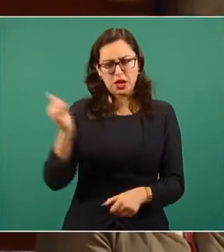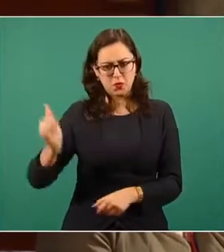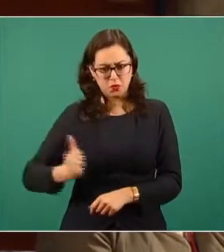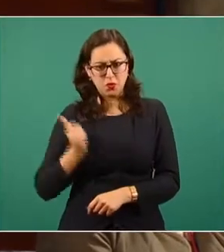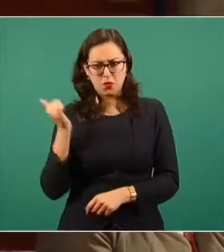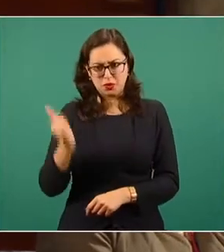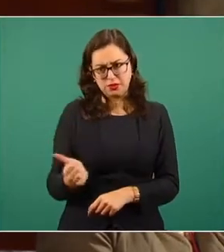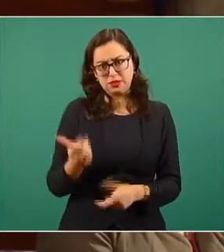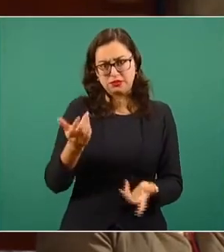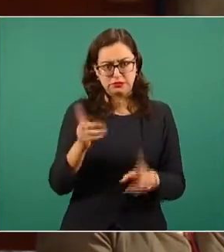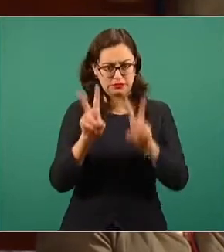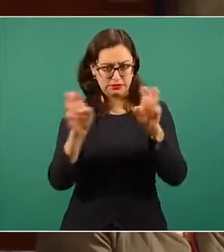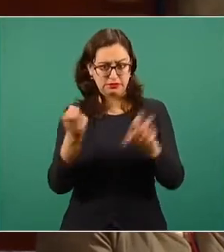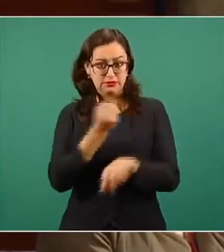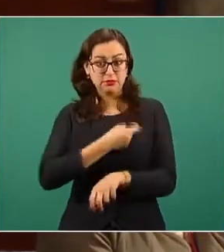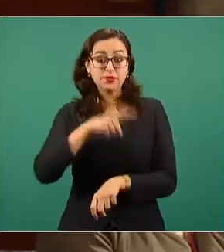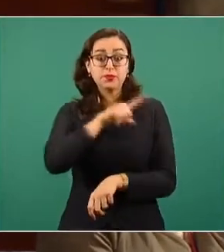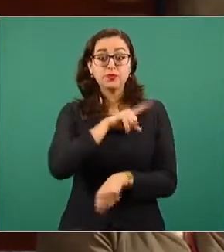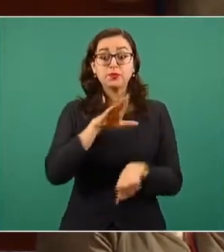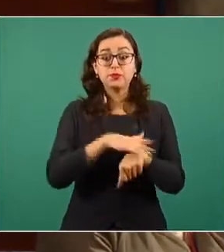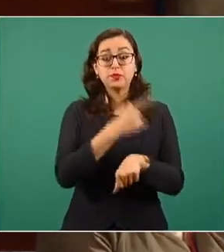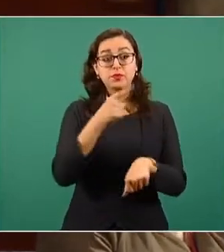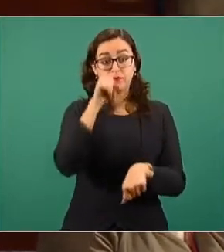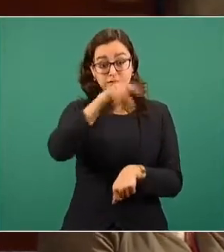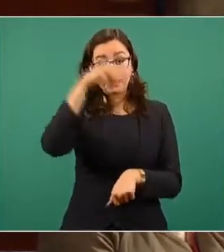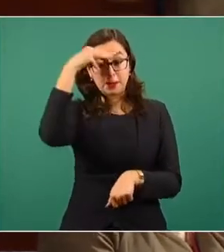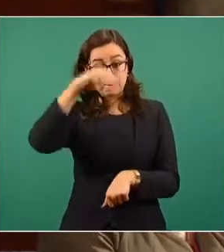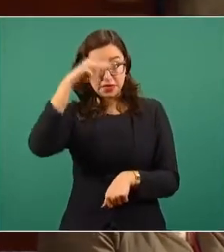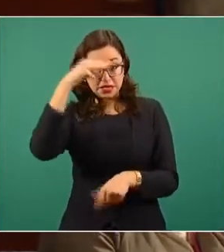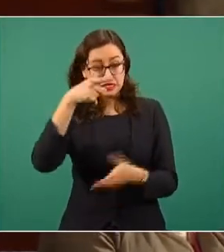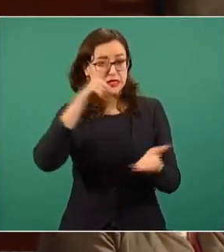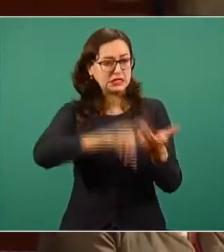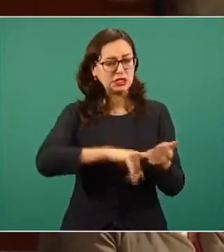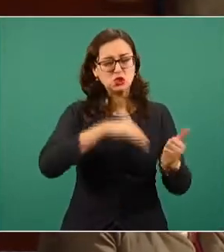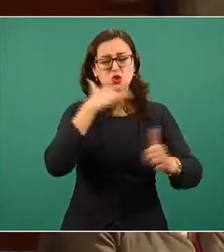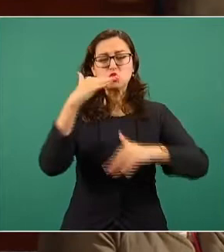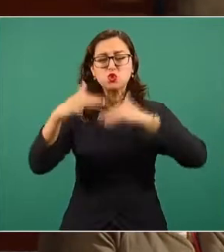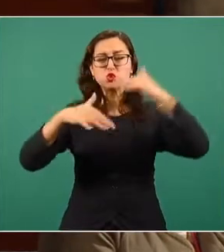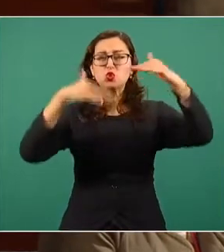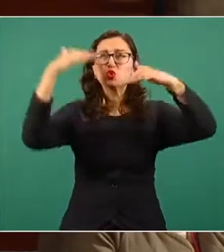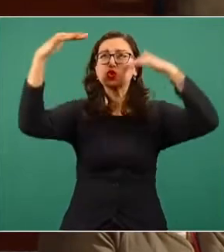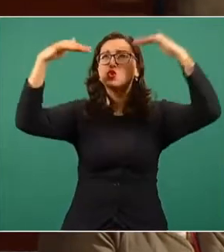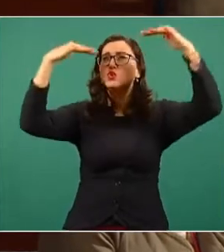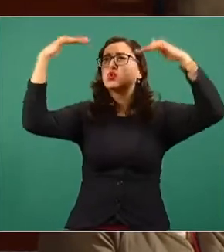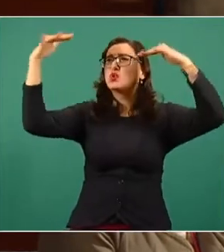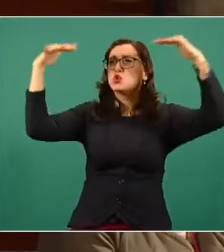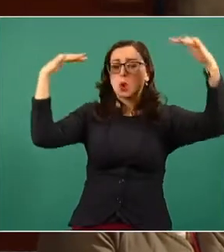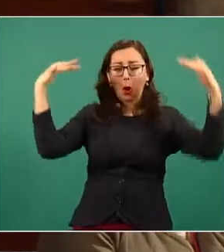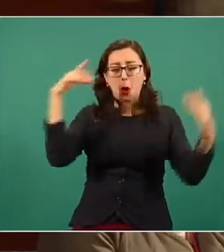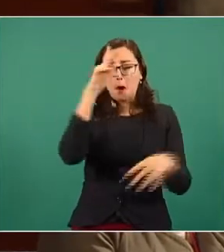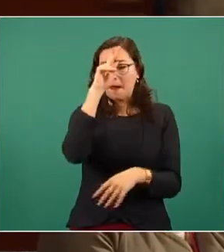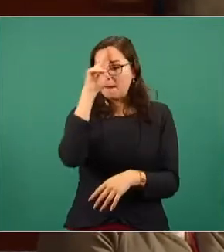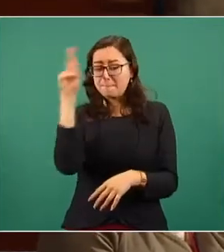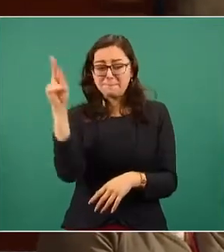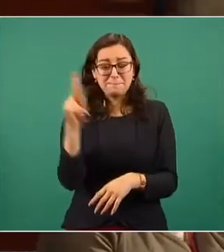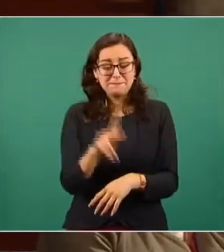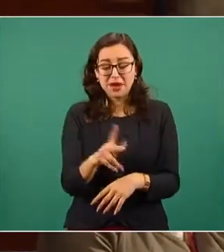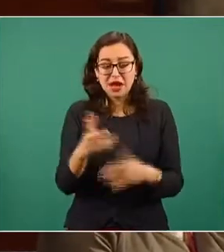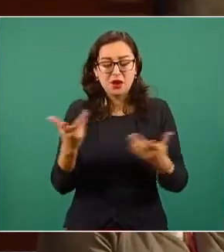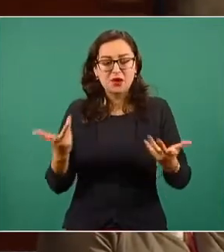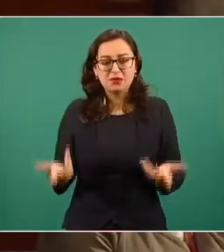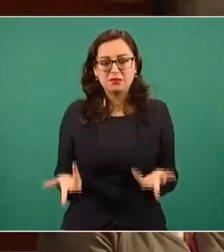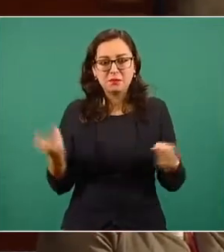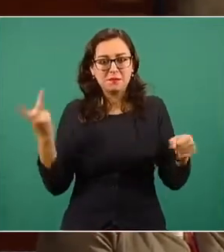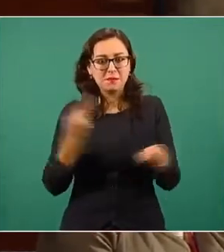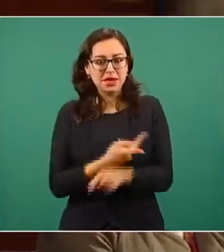en este municipio. Es uno de los municipios más contaminados del continente. Y bueno, a nivel federal, ¿qué acciones